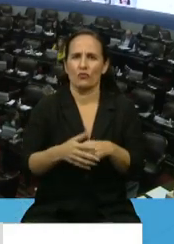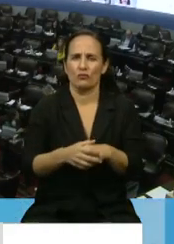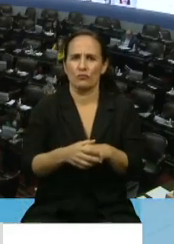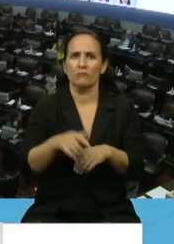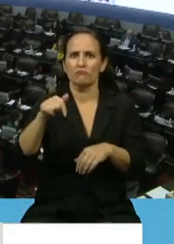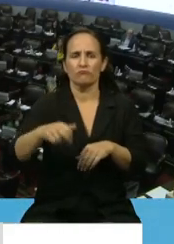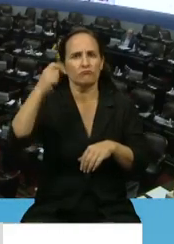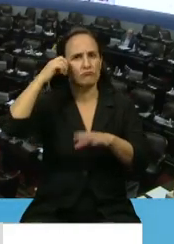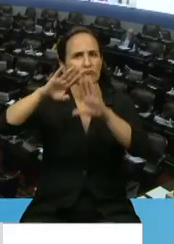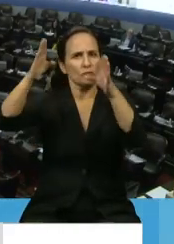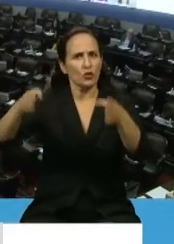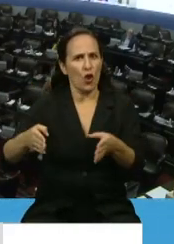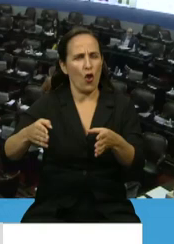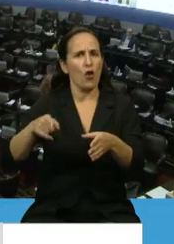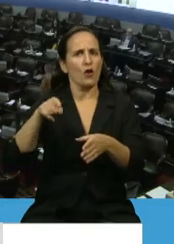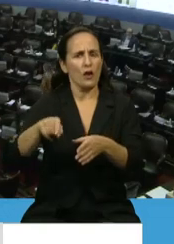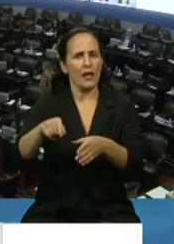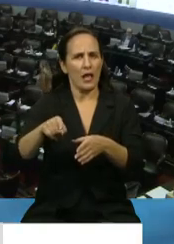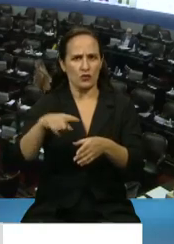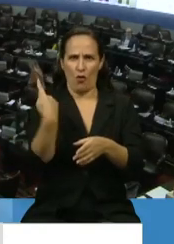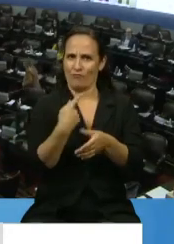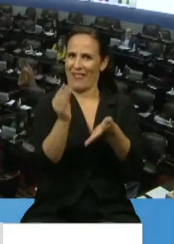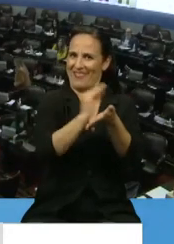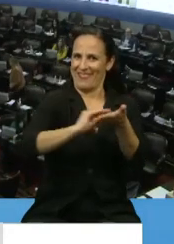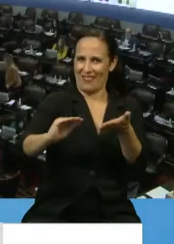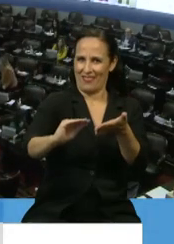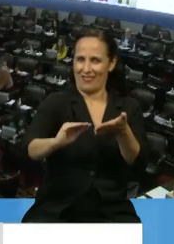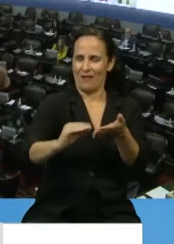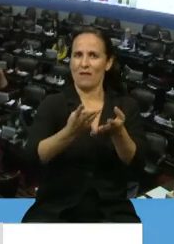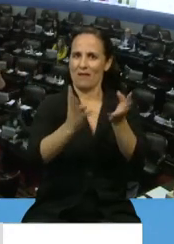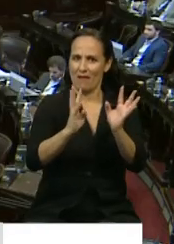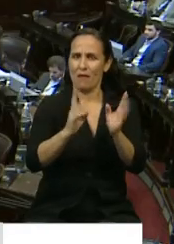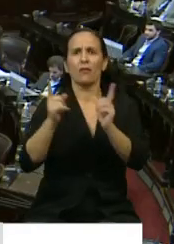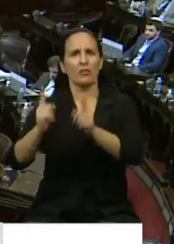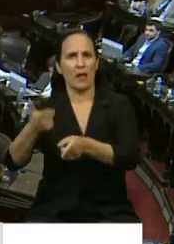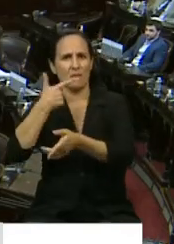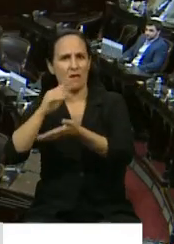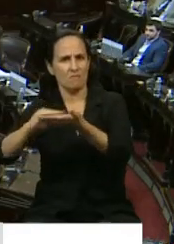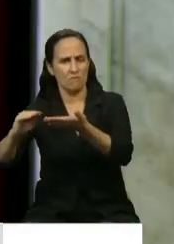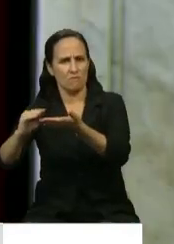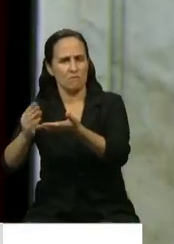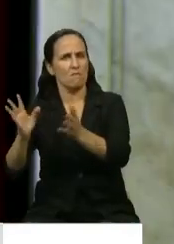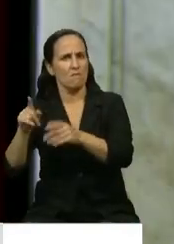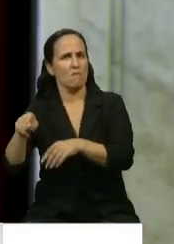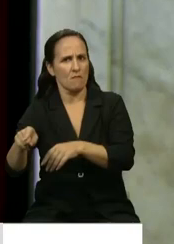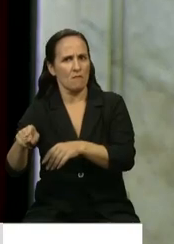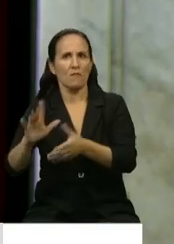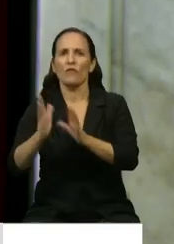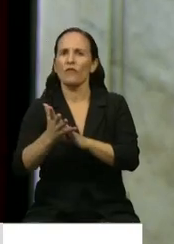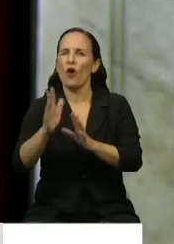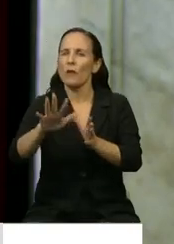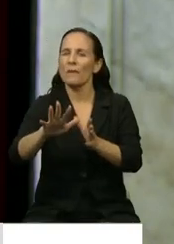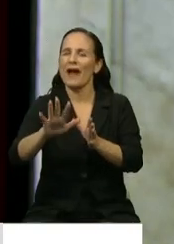Congreso de la Nación, tanto en nuestra Cámara como también en la Cámara de Senadores de la Nación, dentro de este sistema